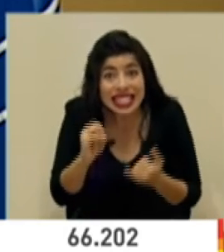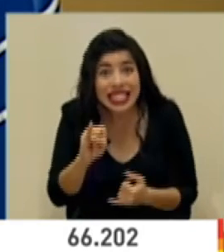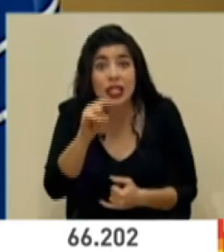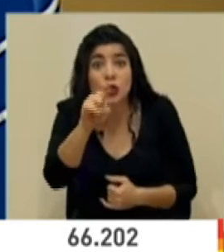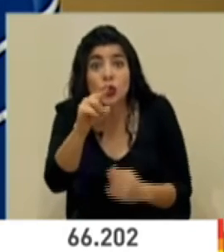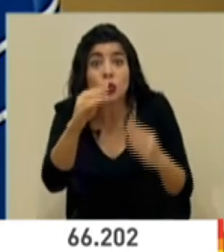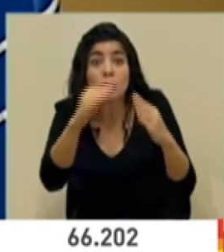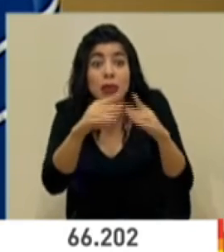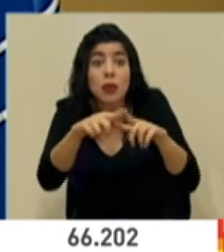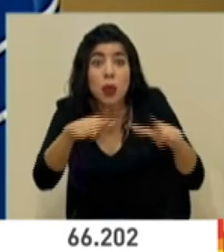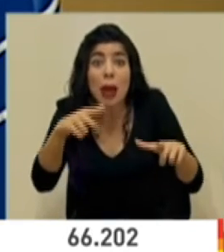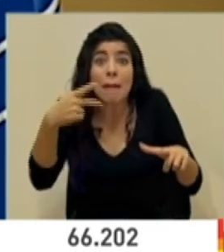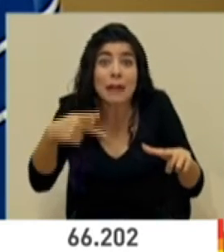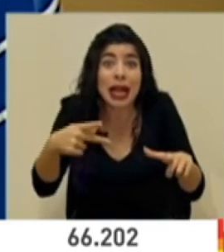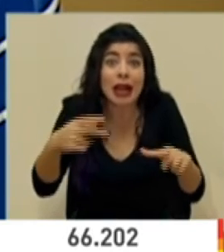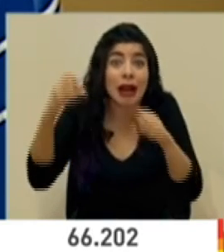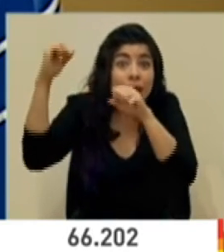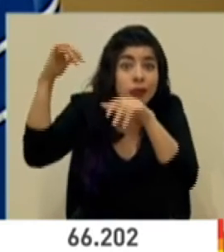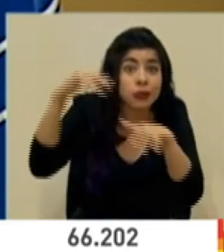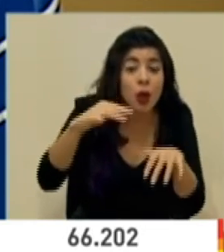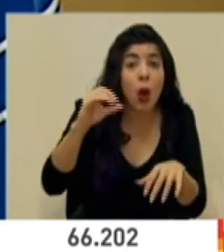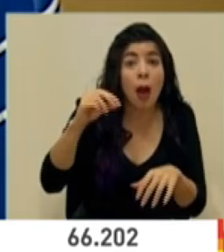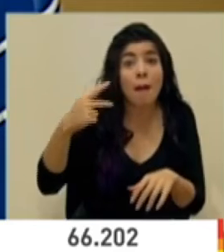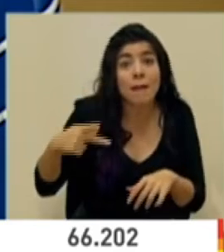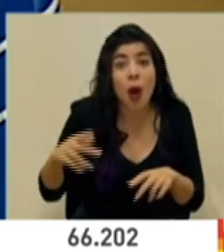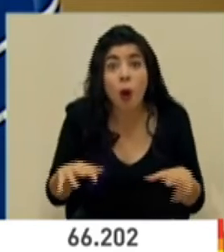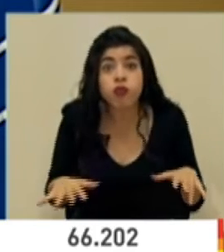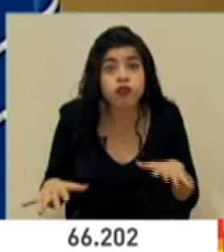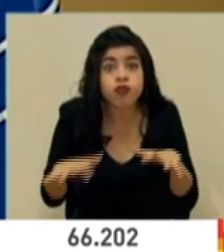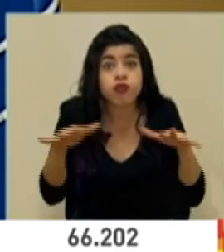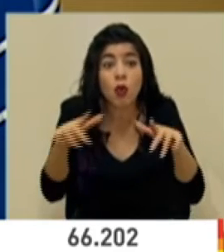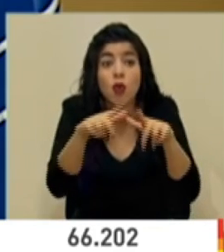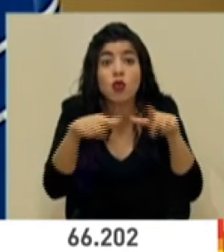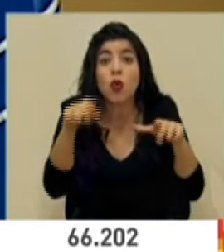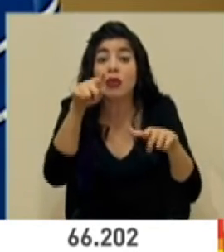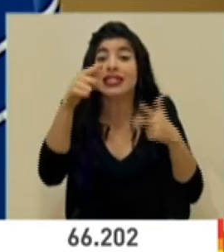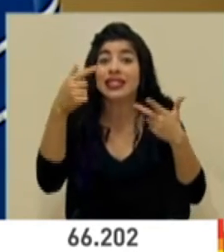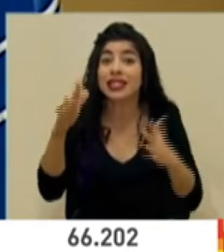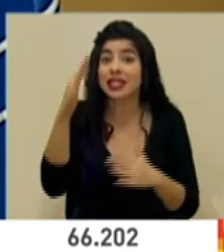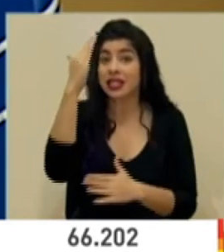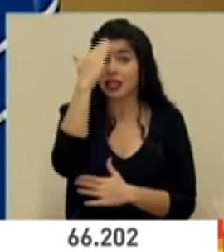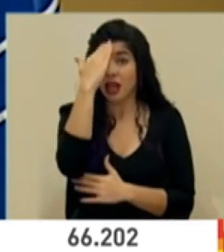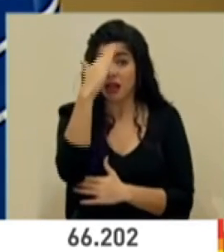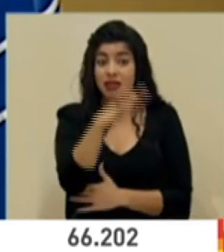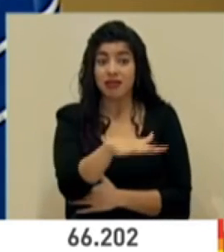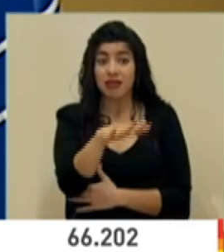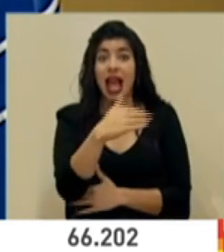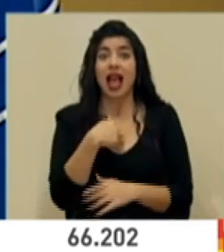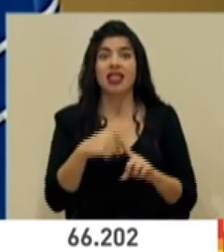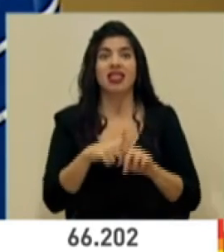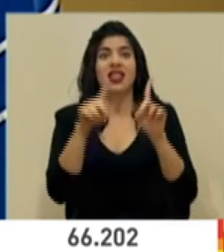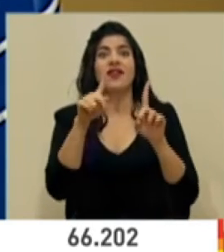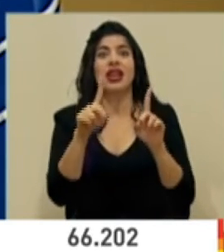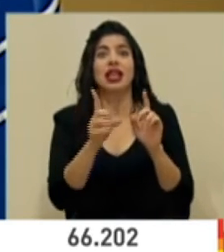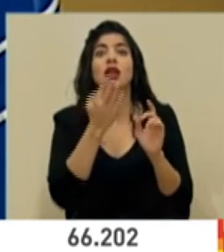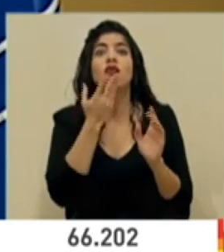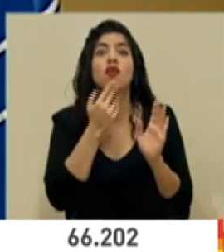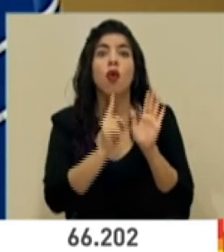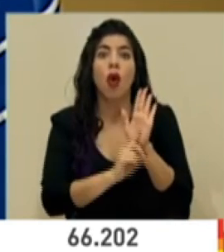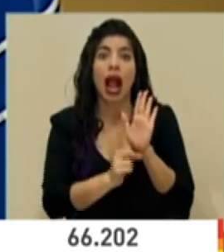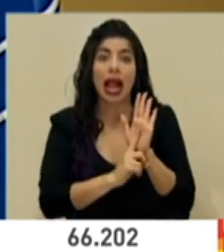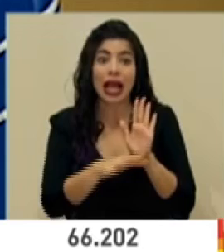de riesgo por deslizamiento, por inundaciones en las zonas que se establezcan con una condición diferenciada de alerta.